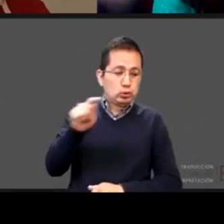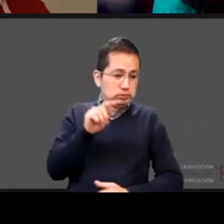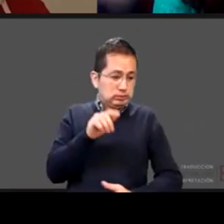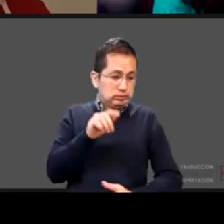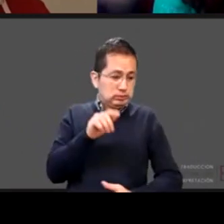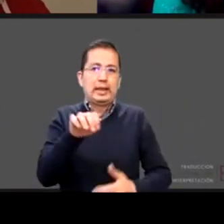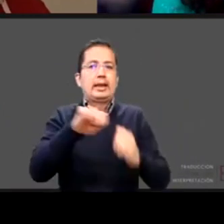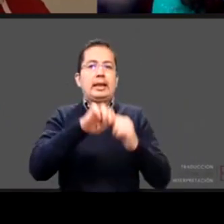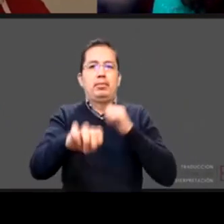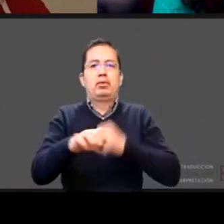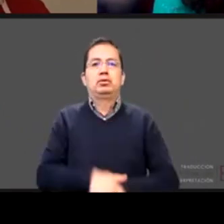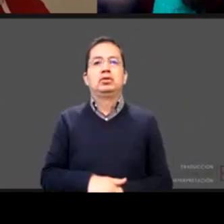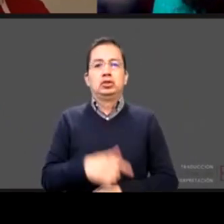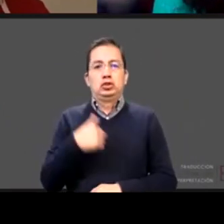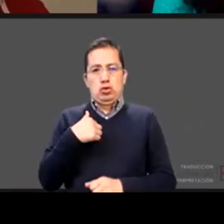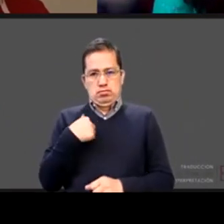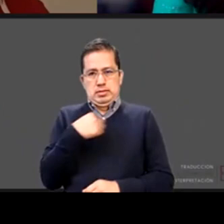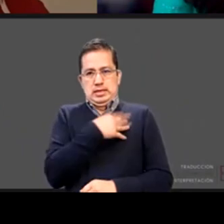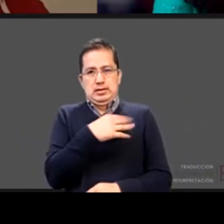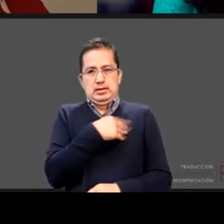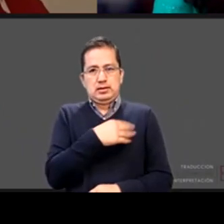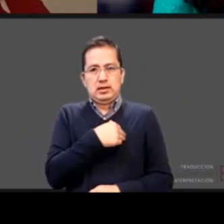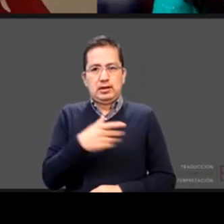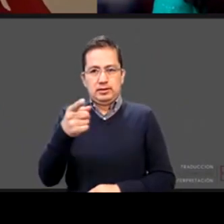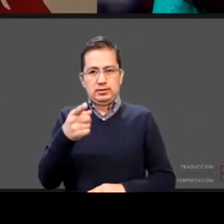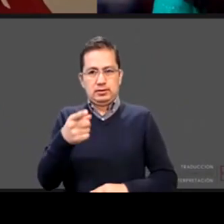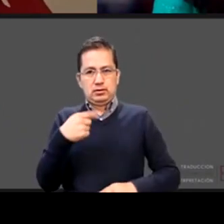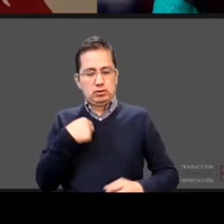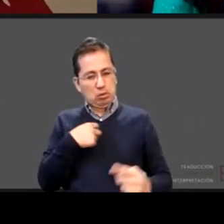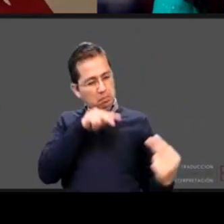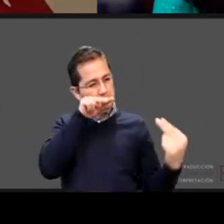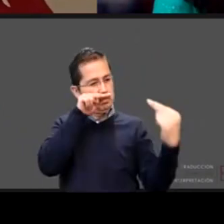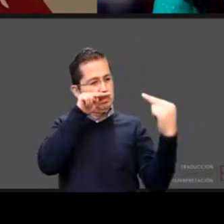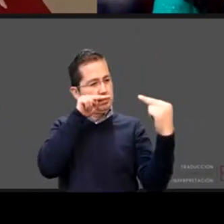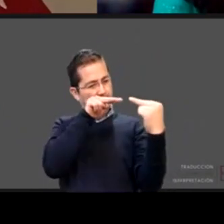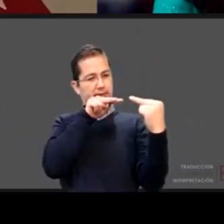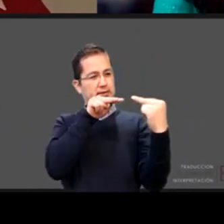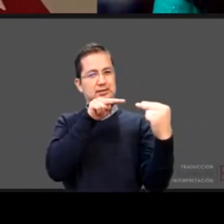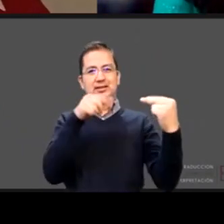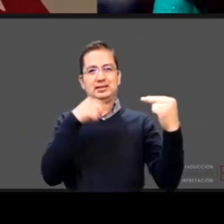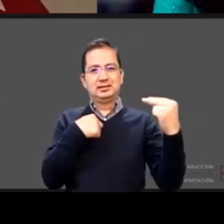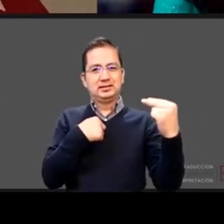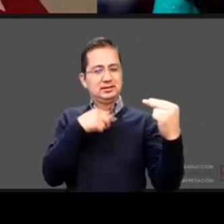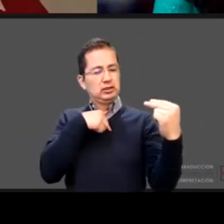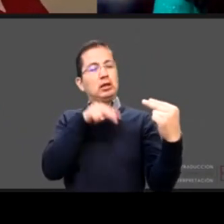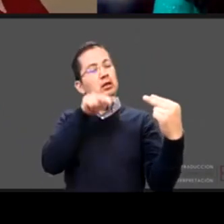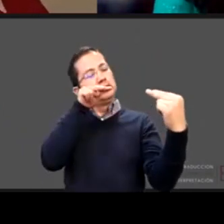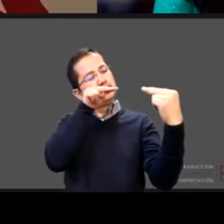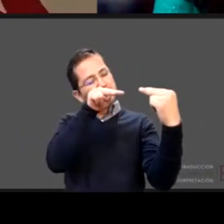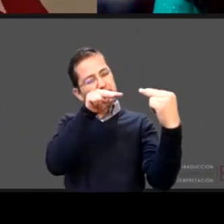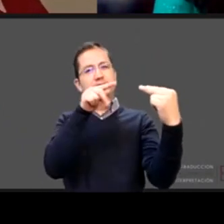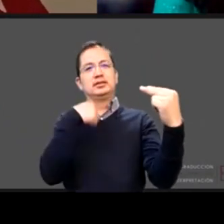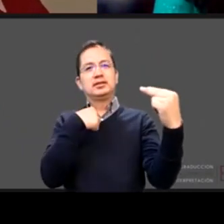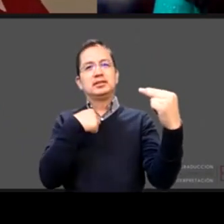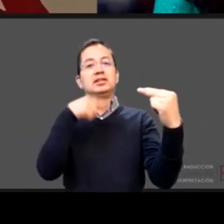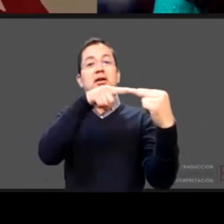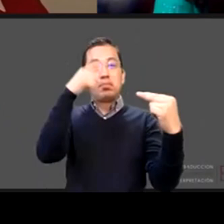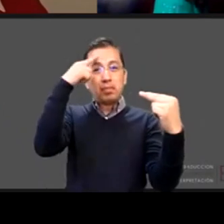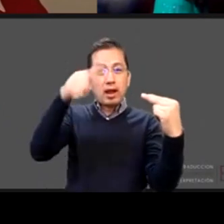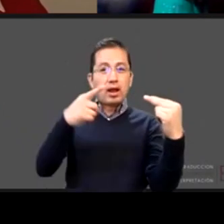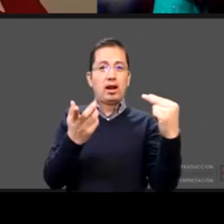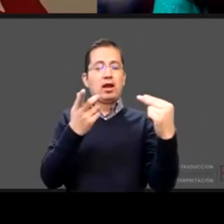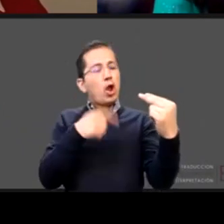hijo entonces en este momento a mi hijo lo miro a los ojos establezco contacto y además por ejemplo aquí le hablo y le digo